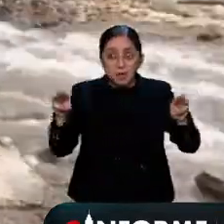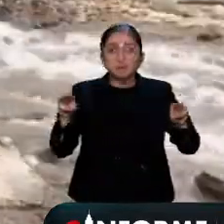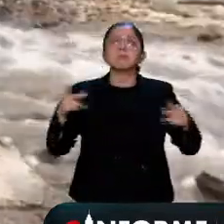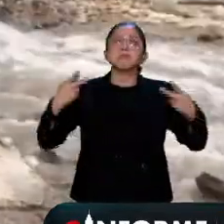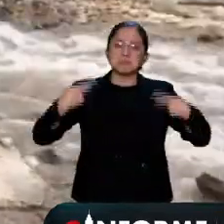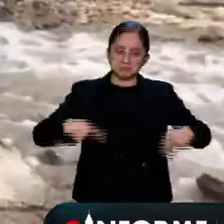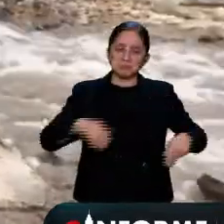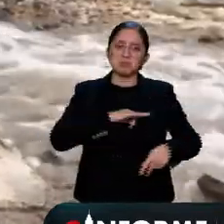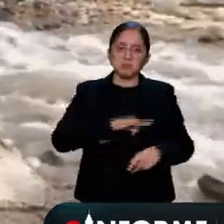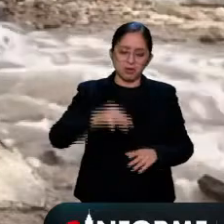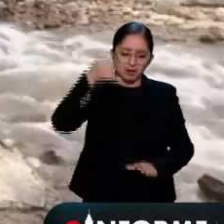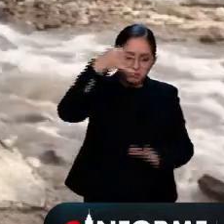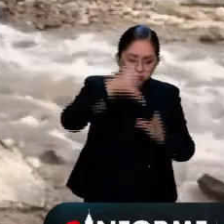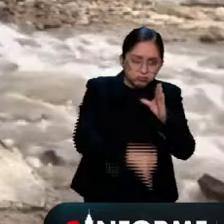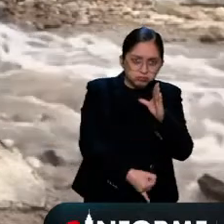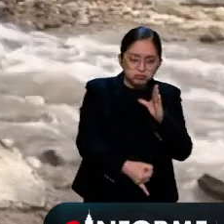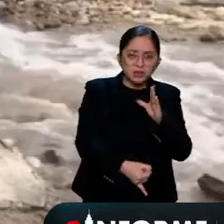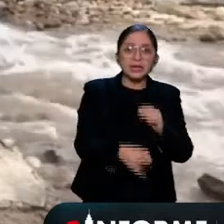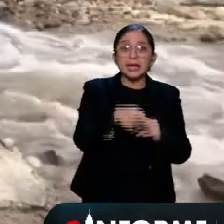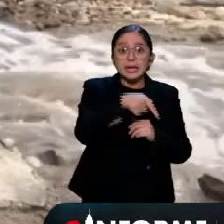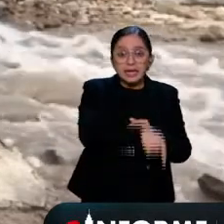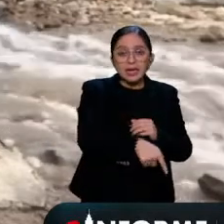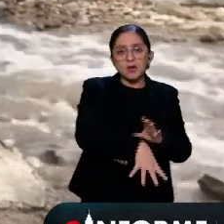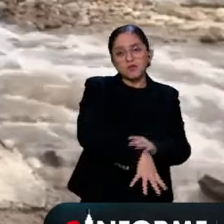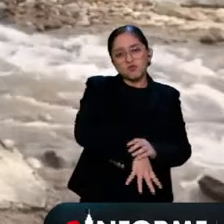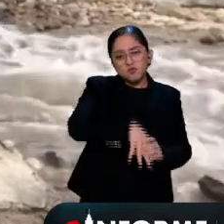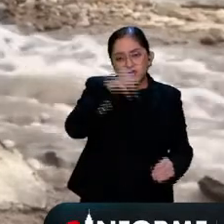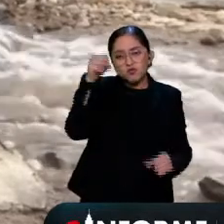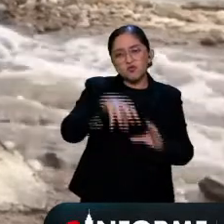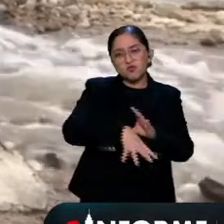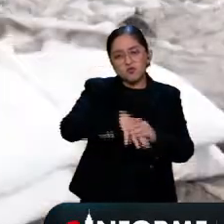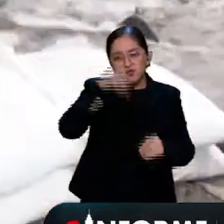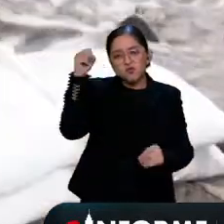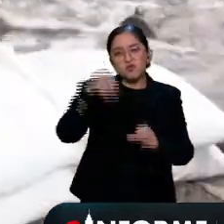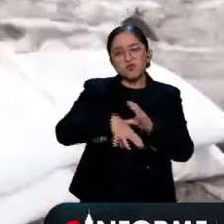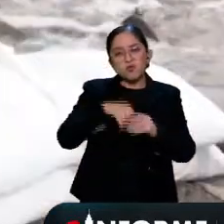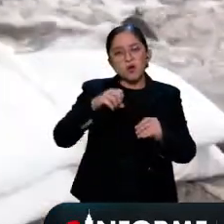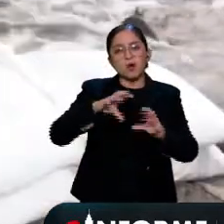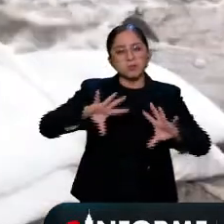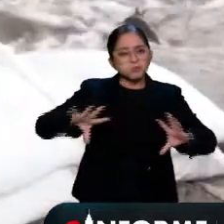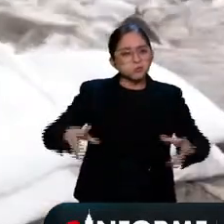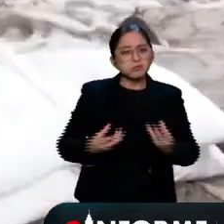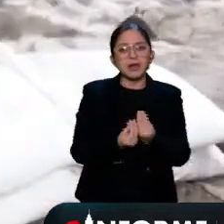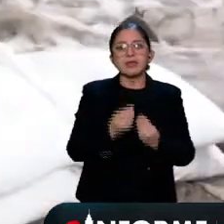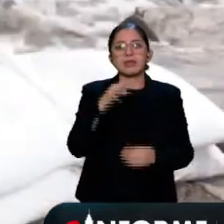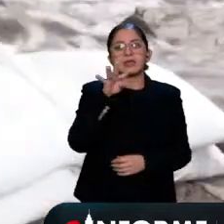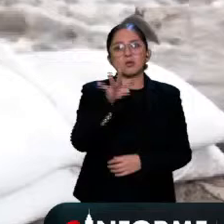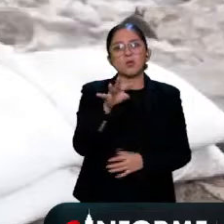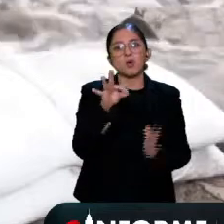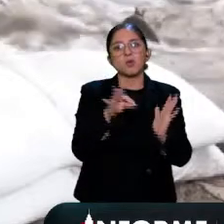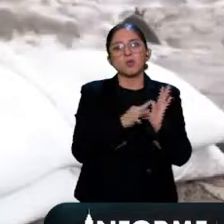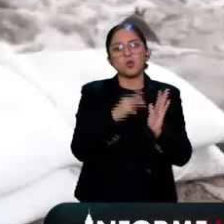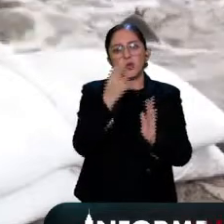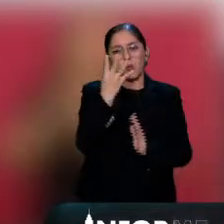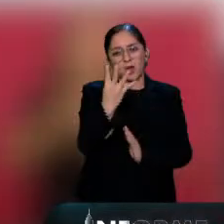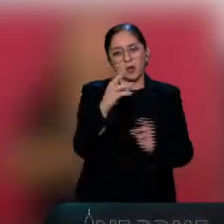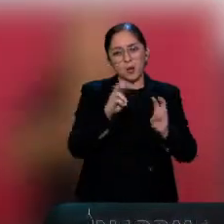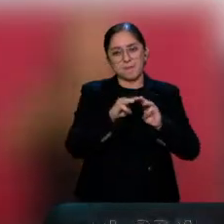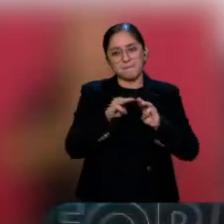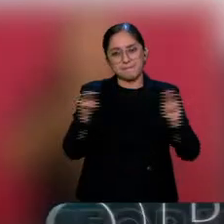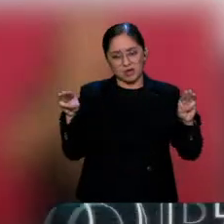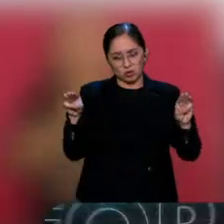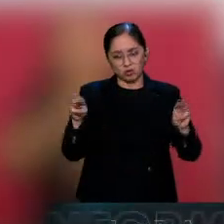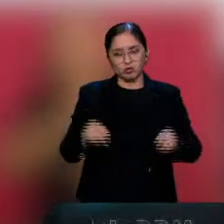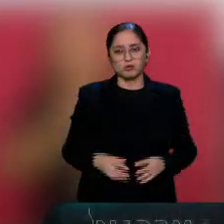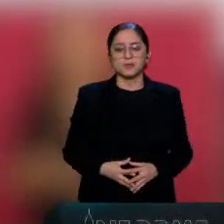cuerpos de rescate sin riesgos. Dicho pozo es el que mayor extracción de agua registró manteniendo un volumen de 19.4 metros. Aquí